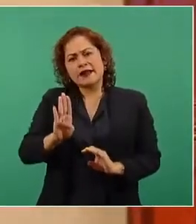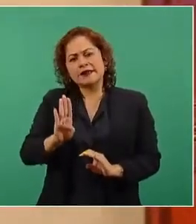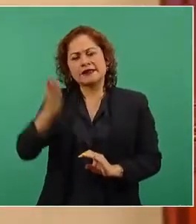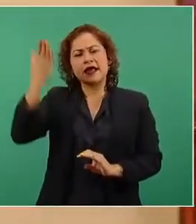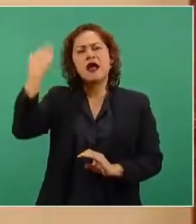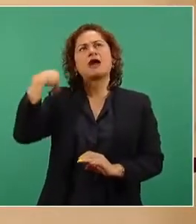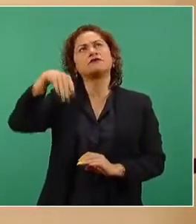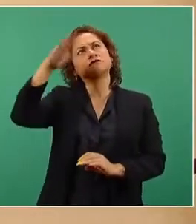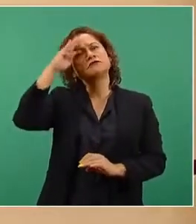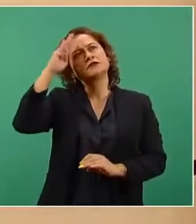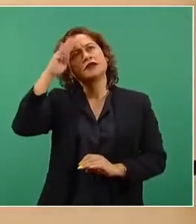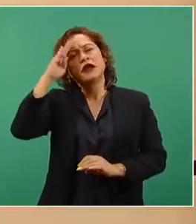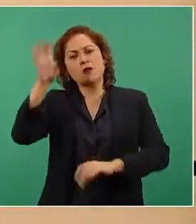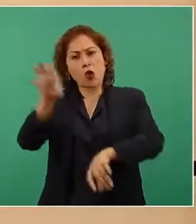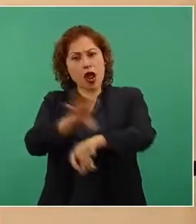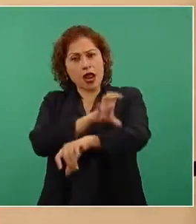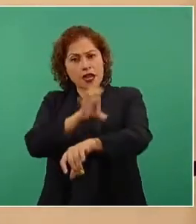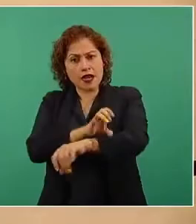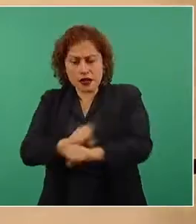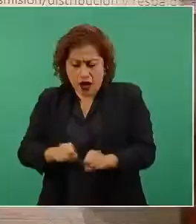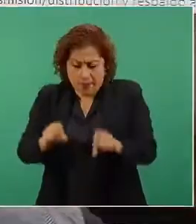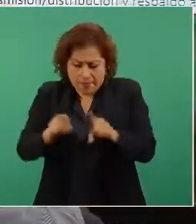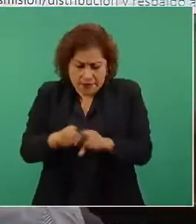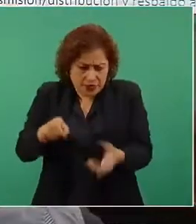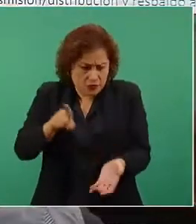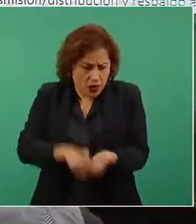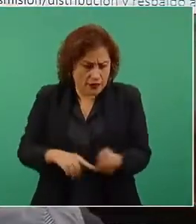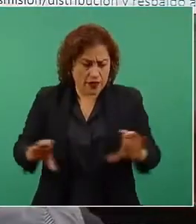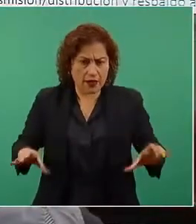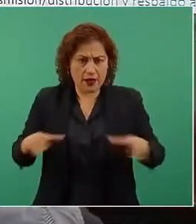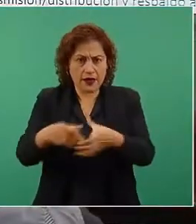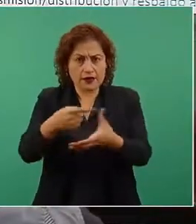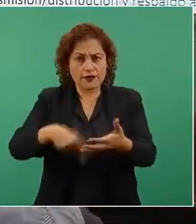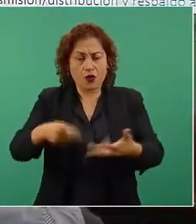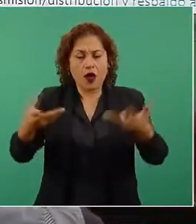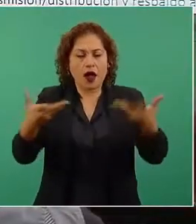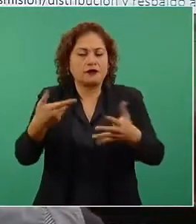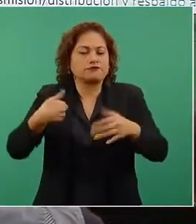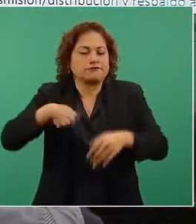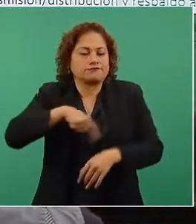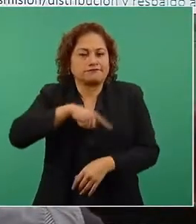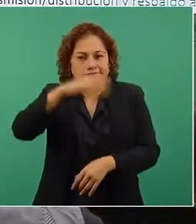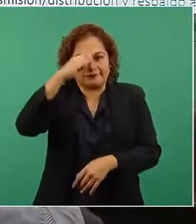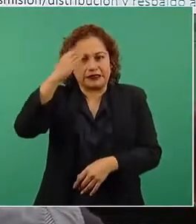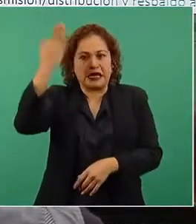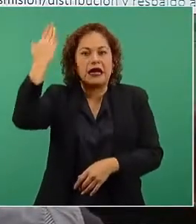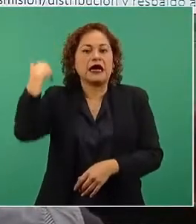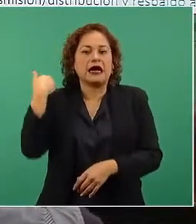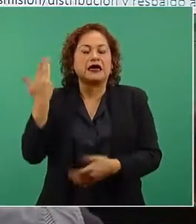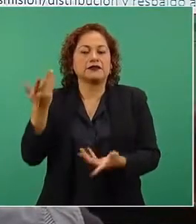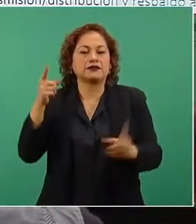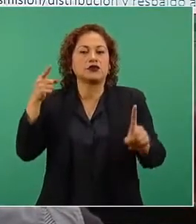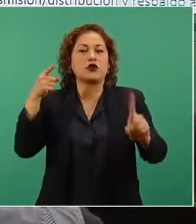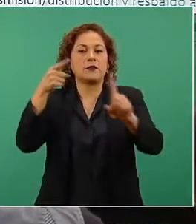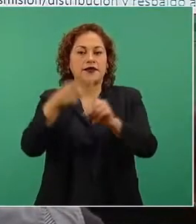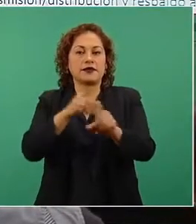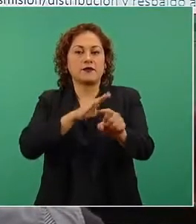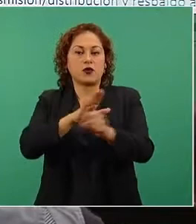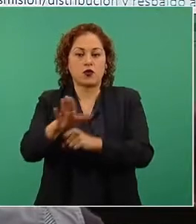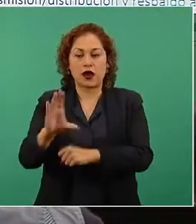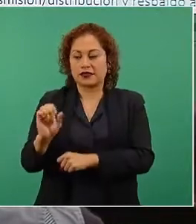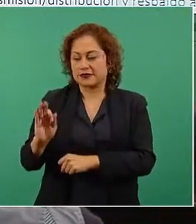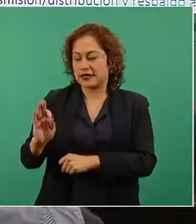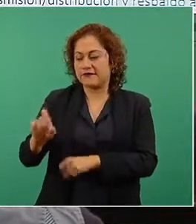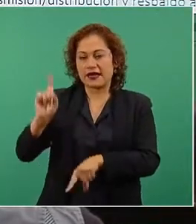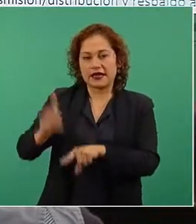las figuras iniciales de la privatización para entrar, para quitar, digamos, de alguna manera inicialmente a la Comisión Federal de